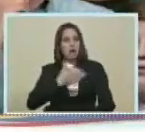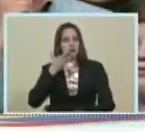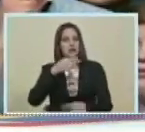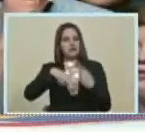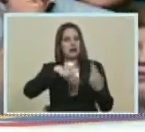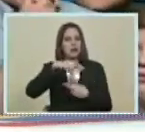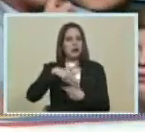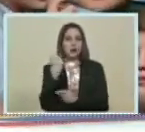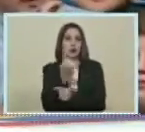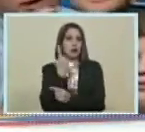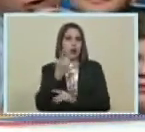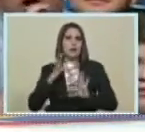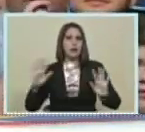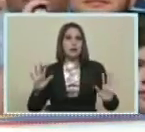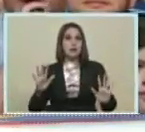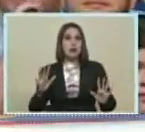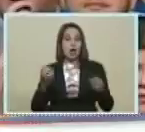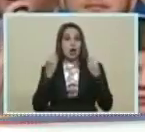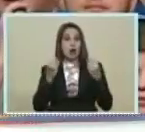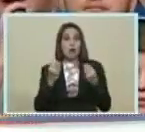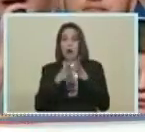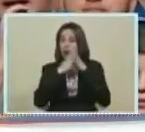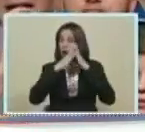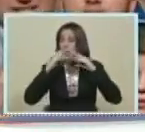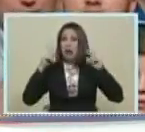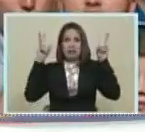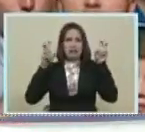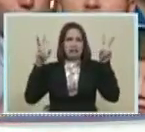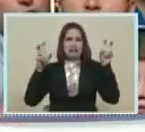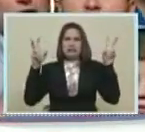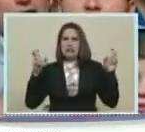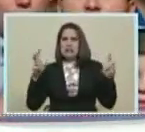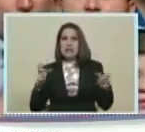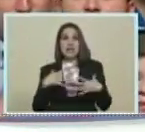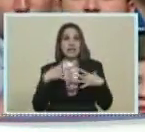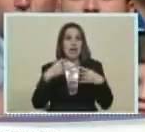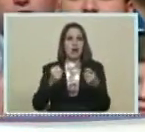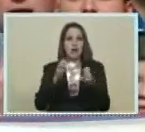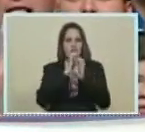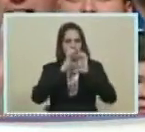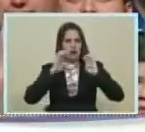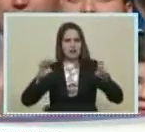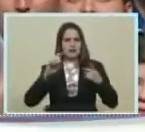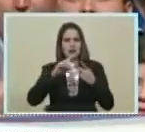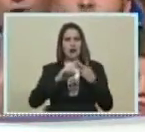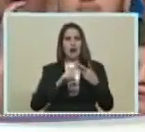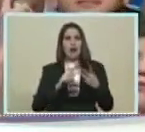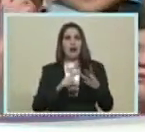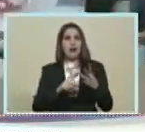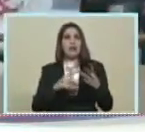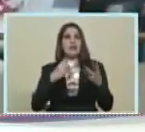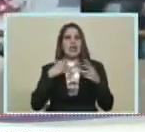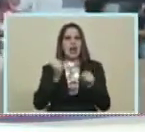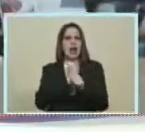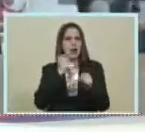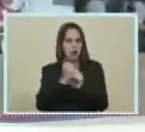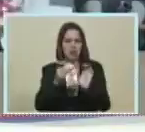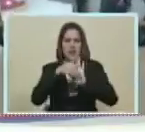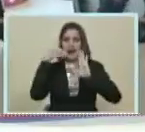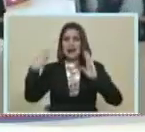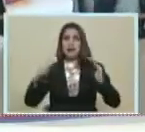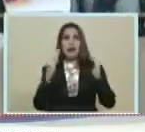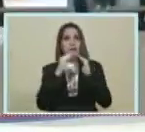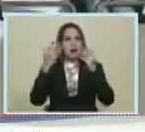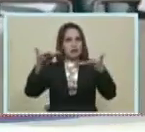Presidente Y han surgido Todos los temas La salud La educación El trabajo El derecho A la